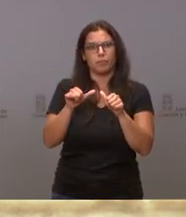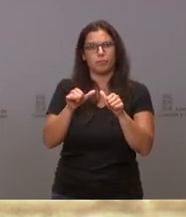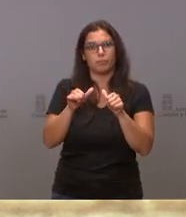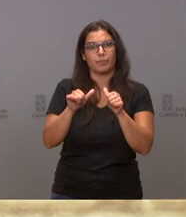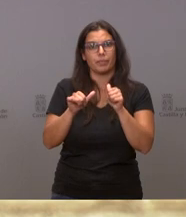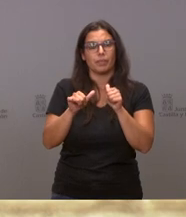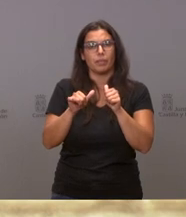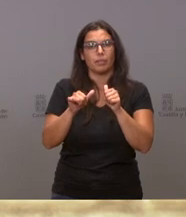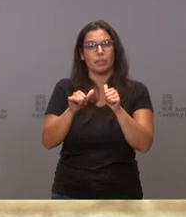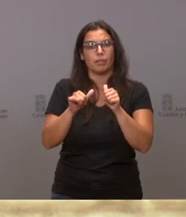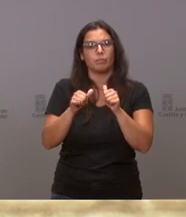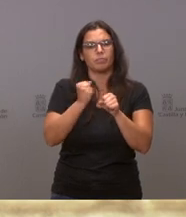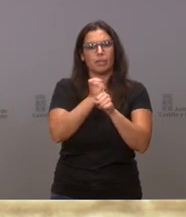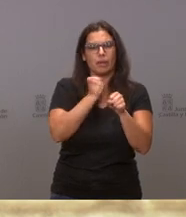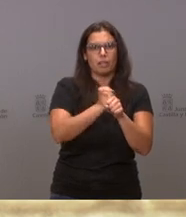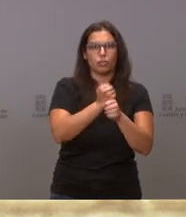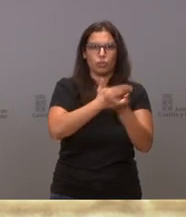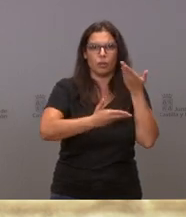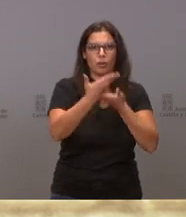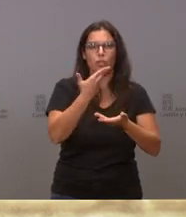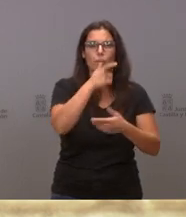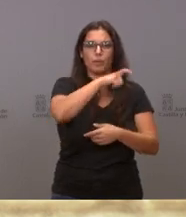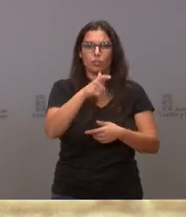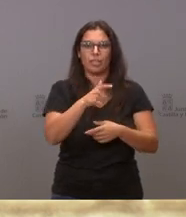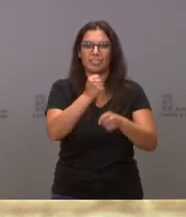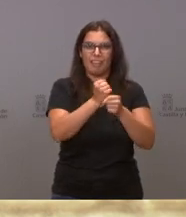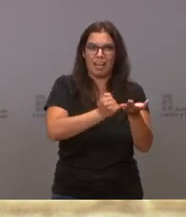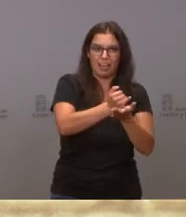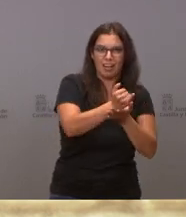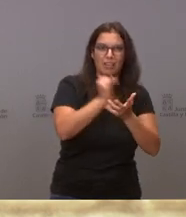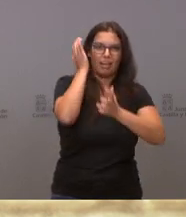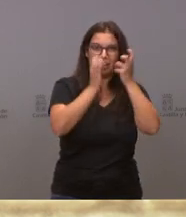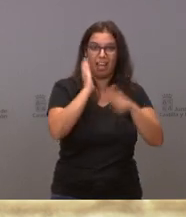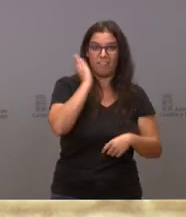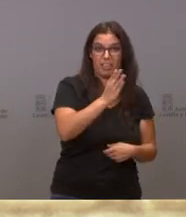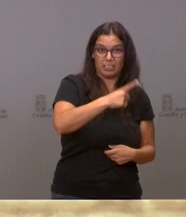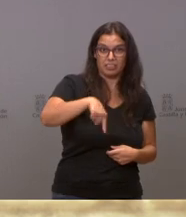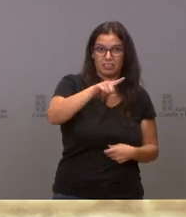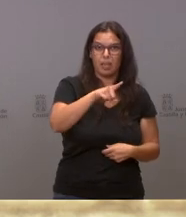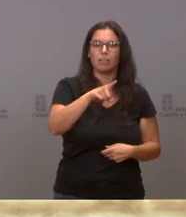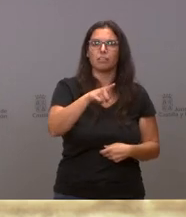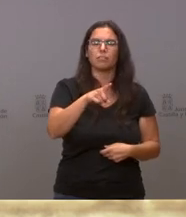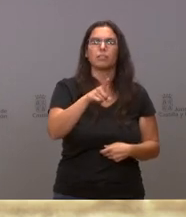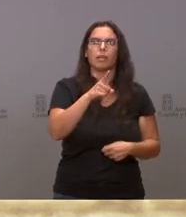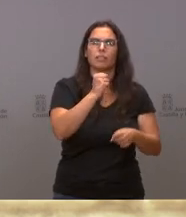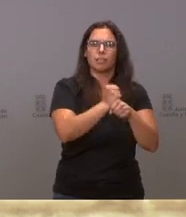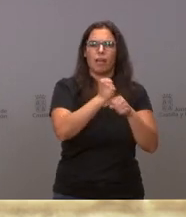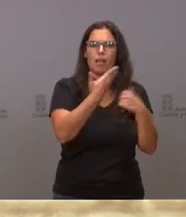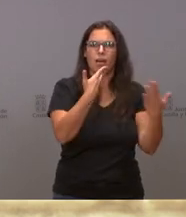con los ganaderos, los agricultores y ganaderos afectados para suministrar